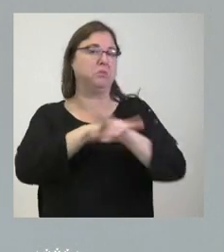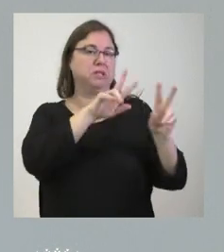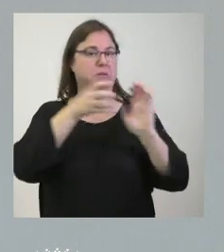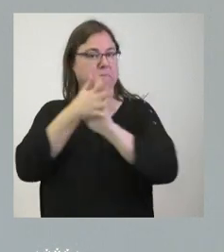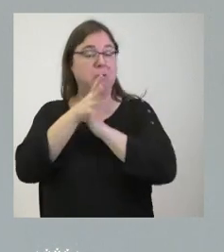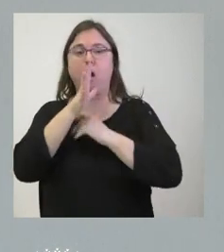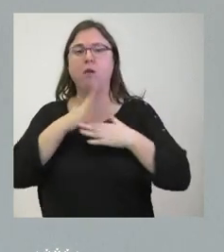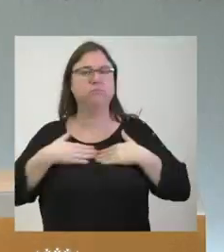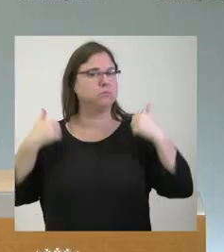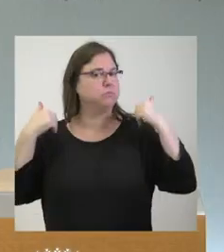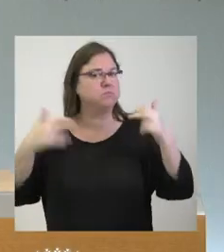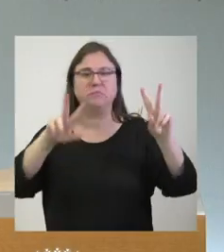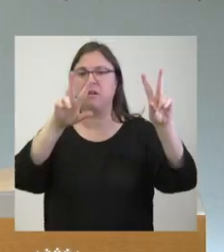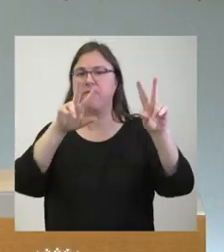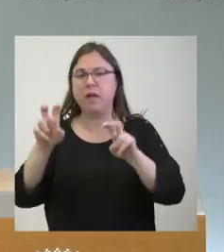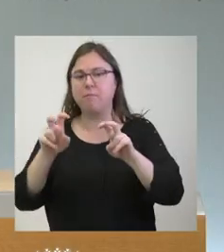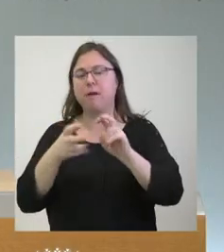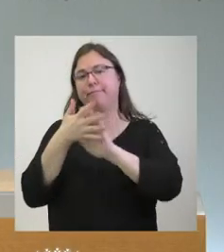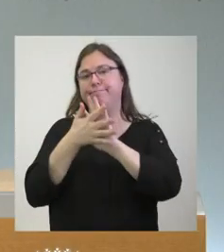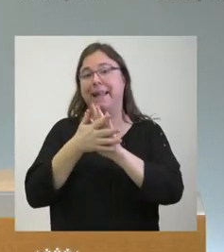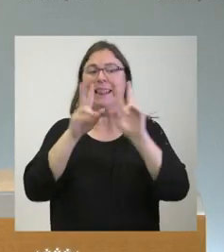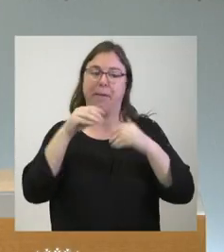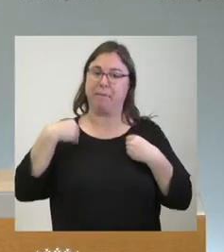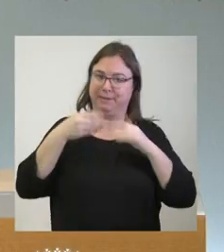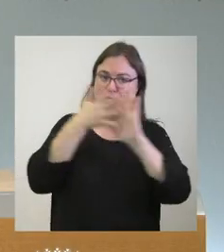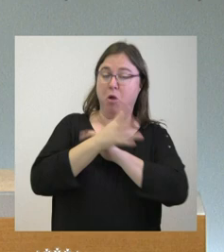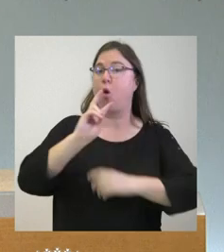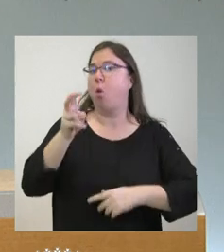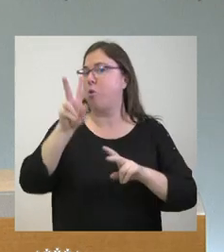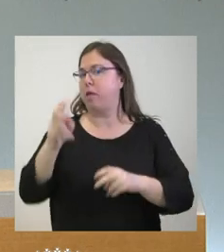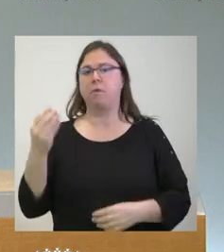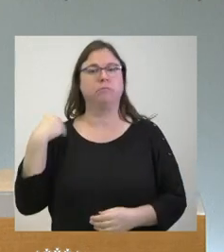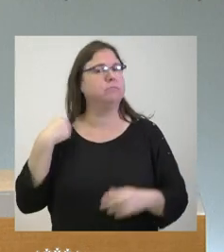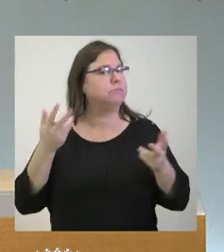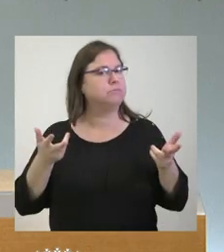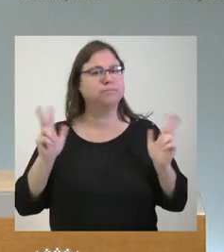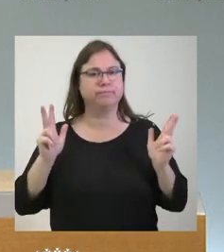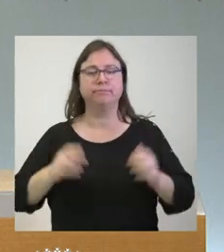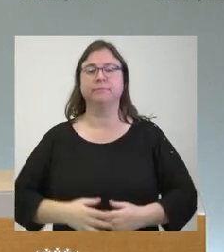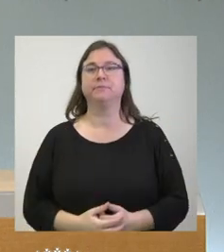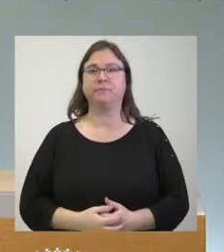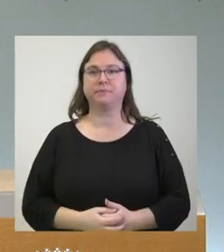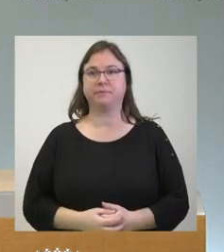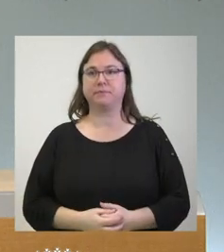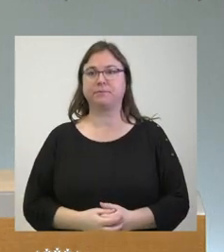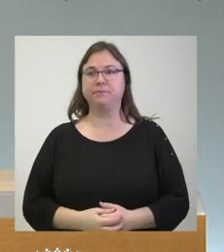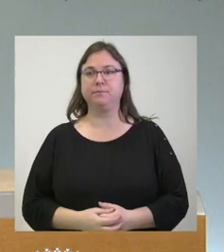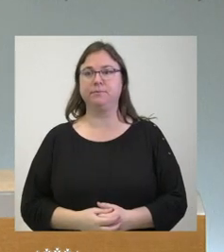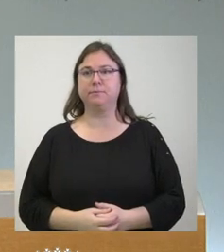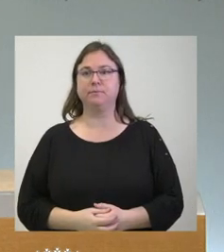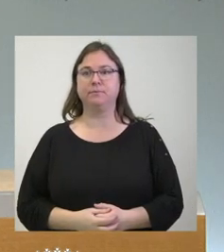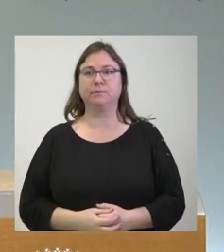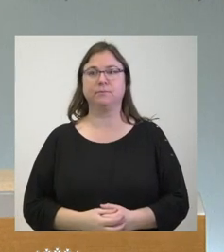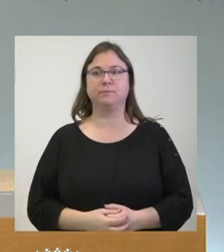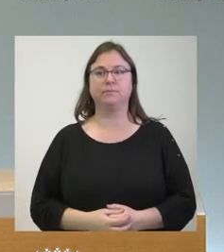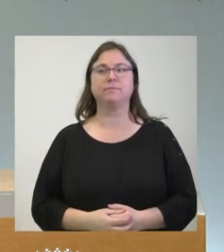disposición para cualquier asunto sobre esta materia o sobre cualquier otro que desee oportuno realizar Sí hola buenos